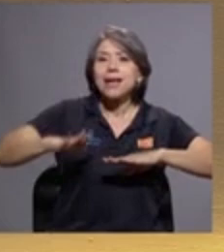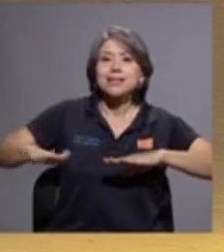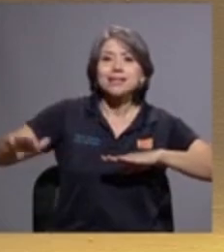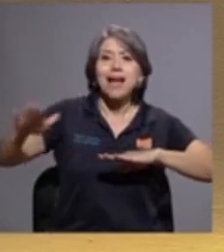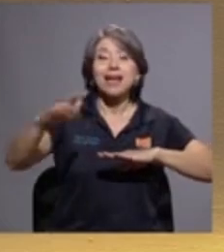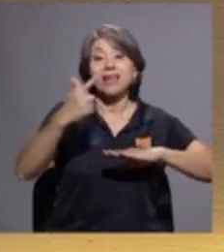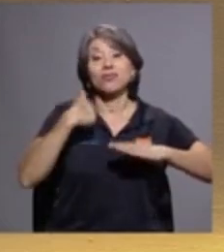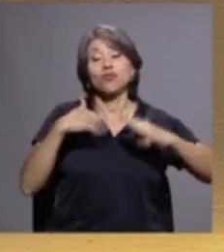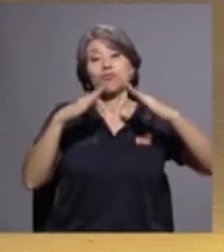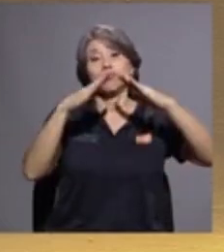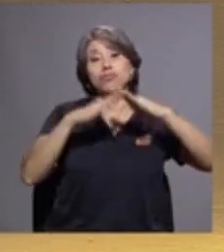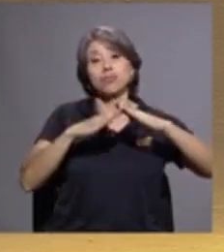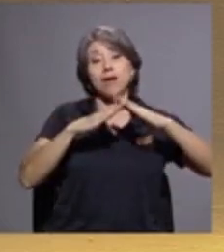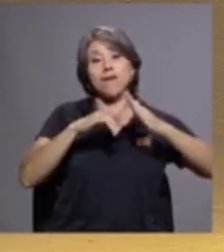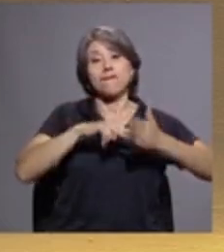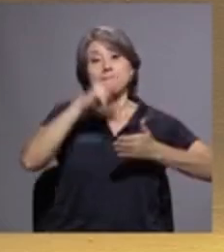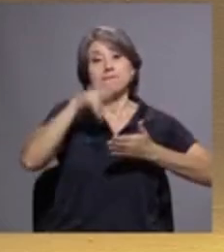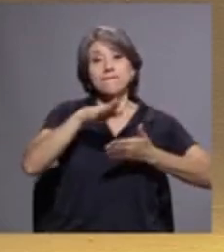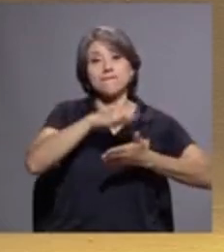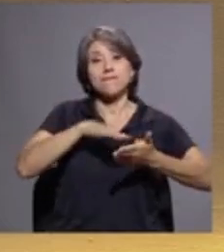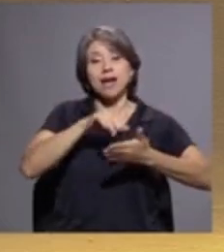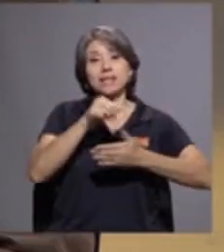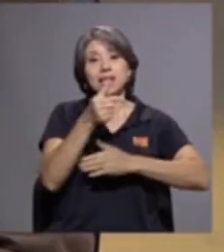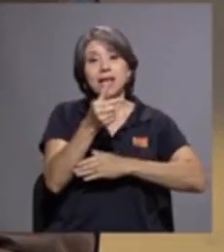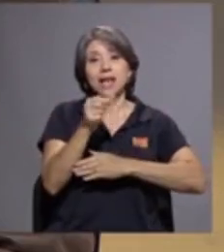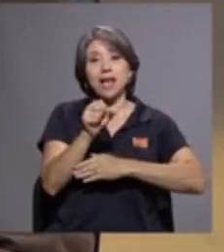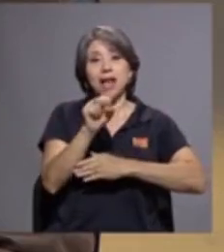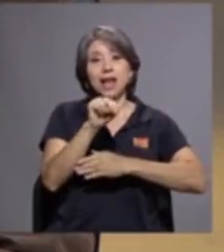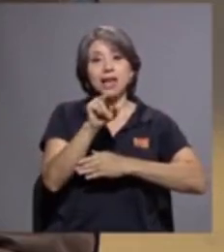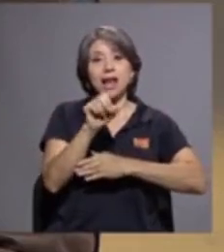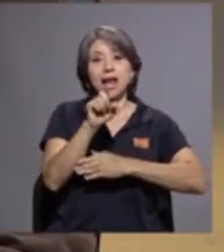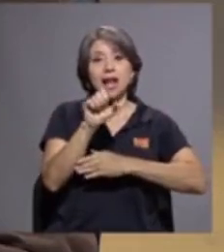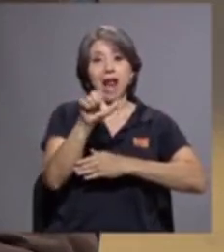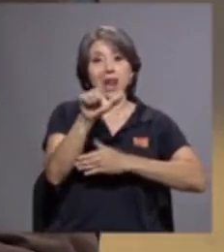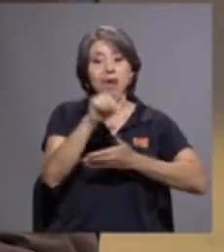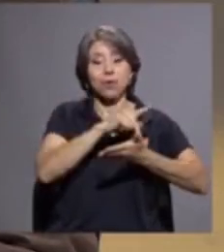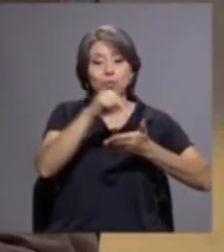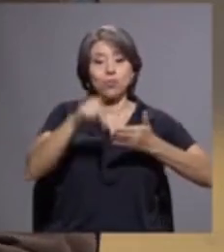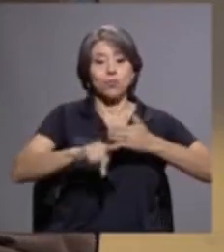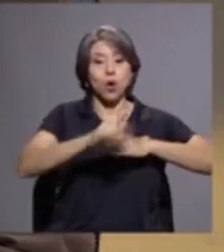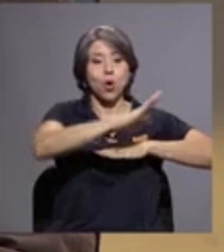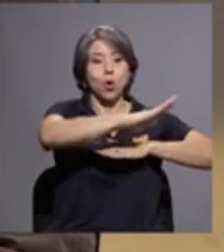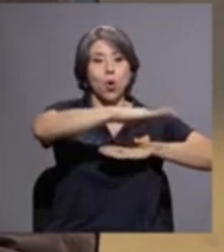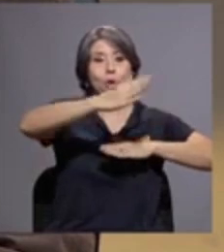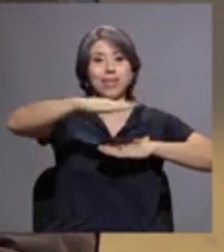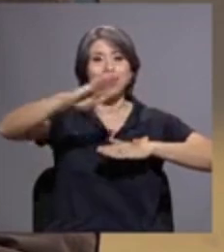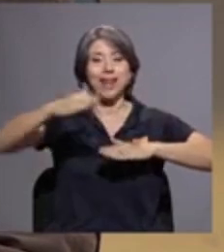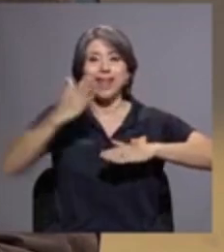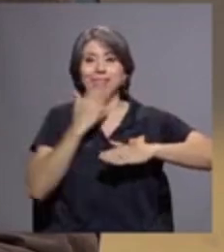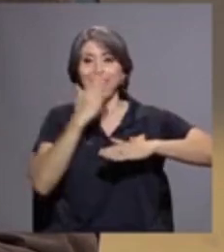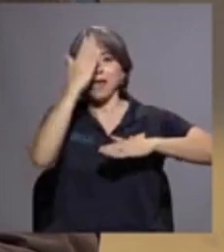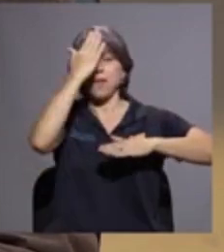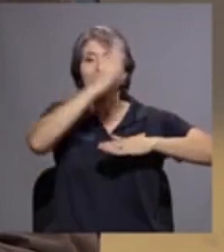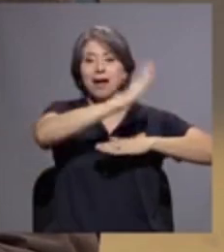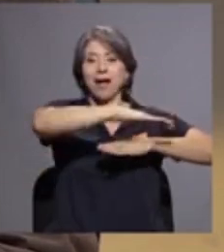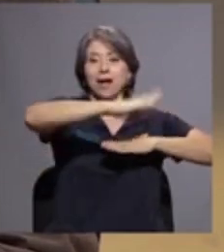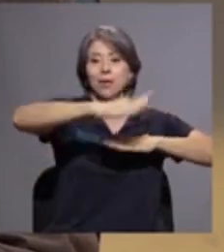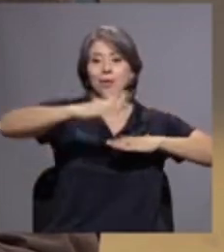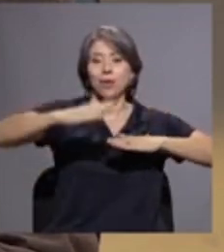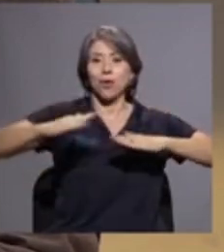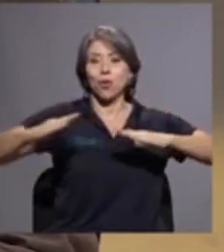un valle, del Valle del General resguardado por la cordillera de Talamanca con su titán,